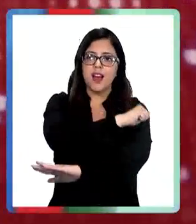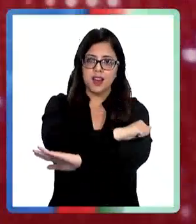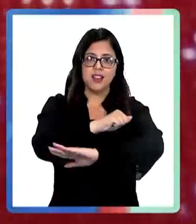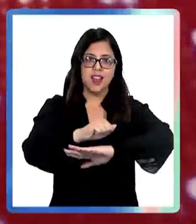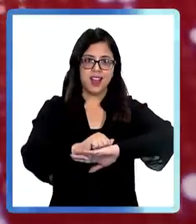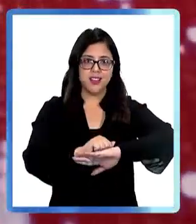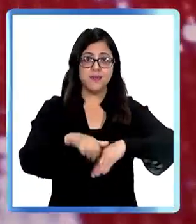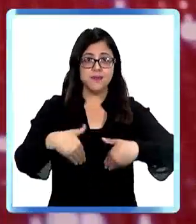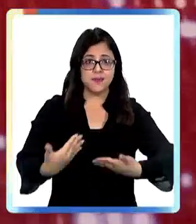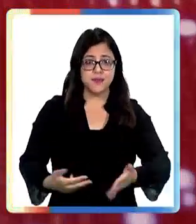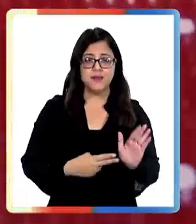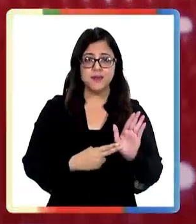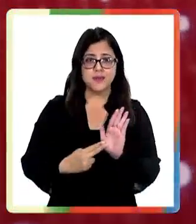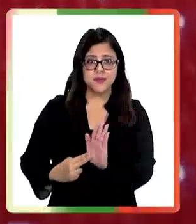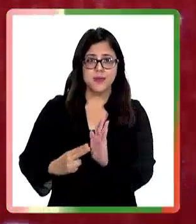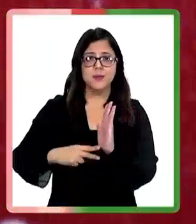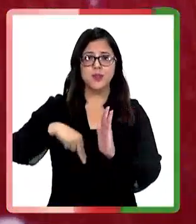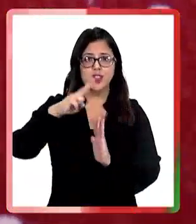Hola,